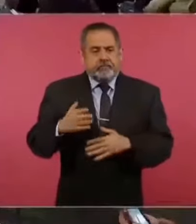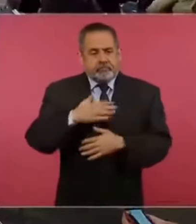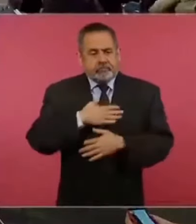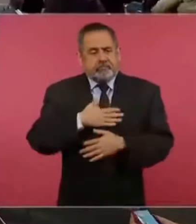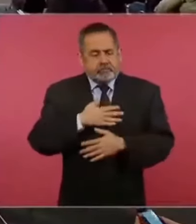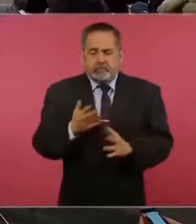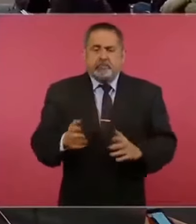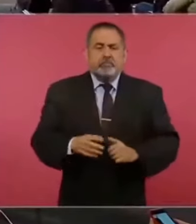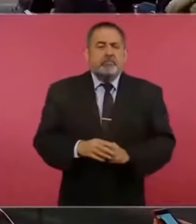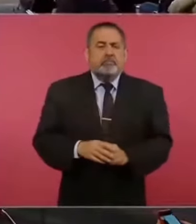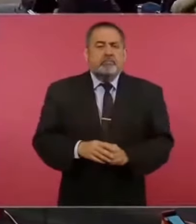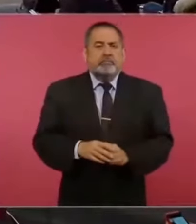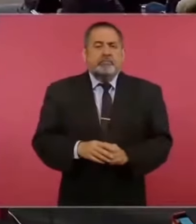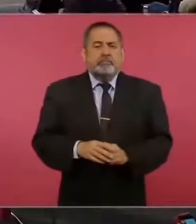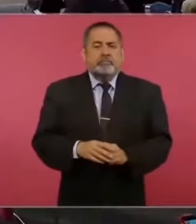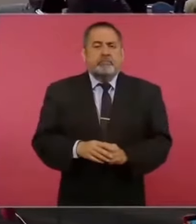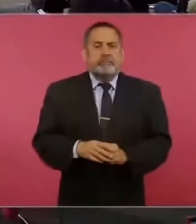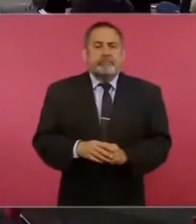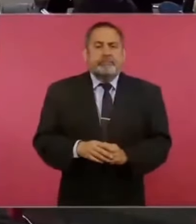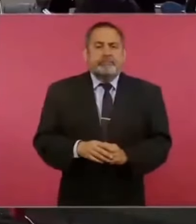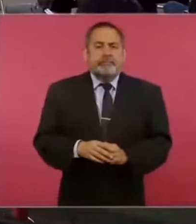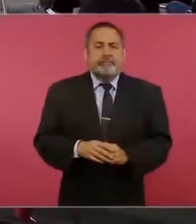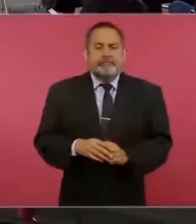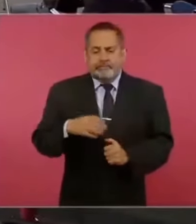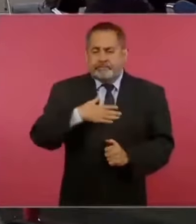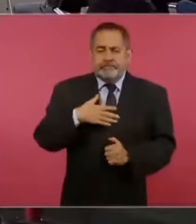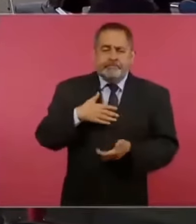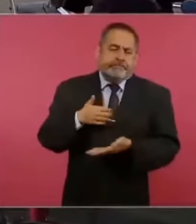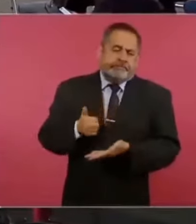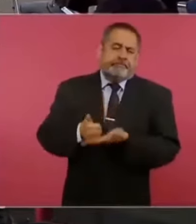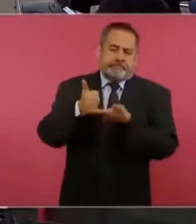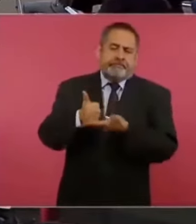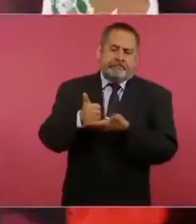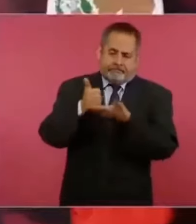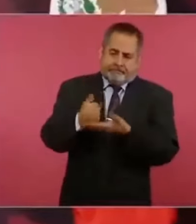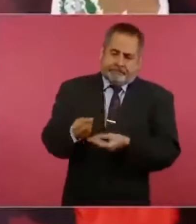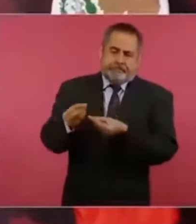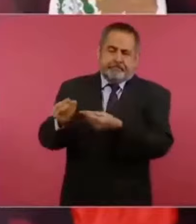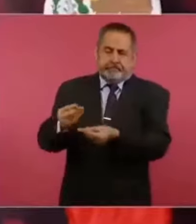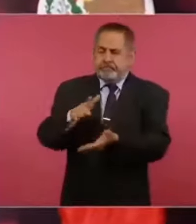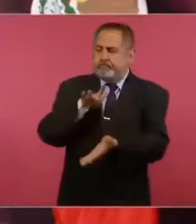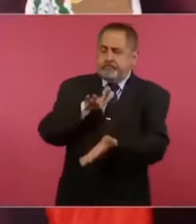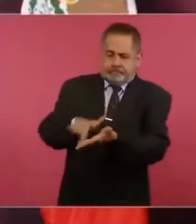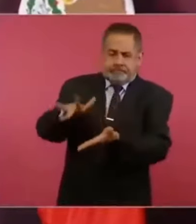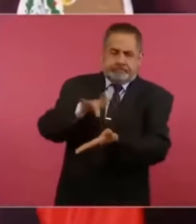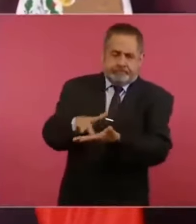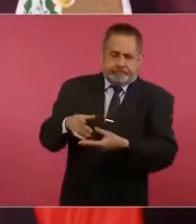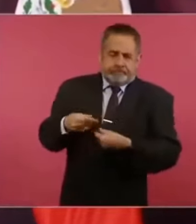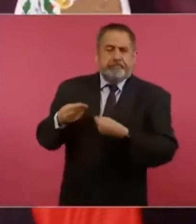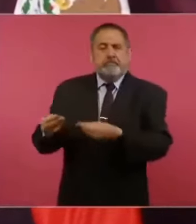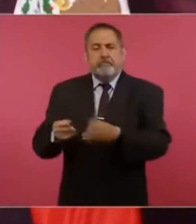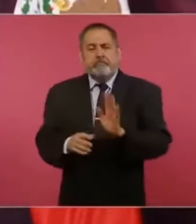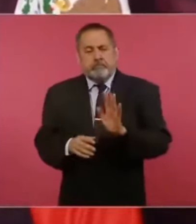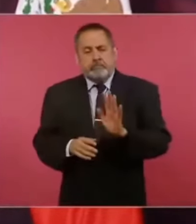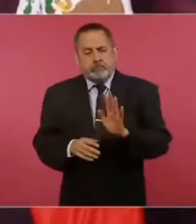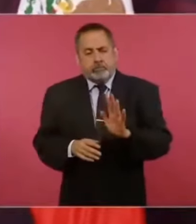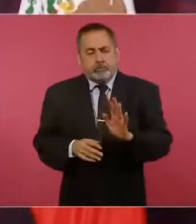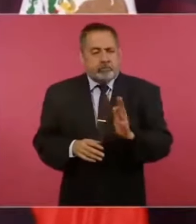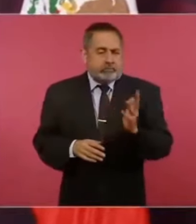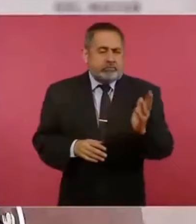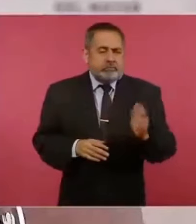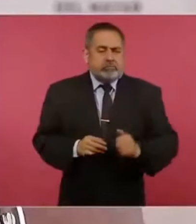ayudaríamos, apoyaríamos. Es nuestra